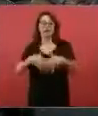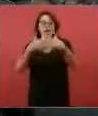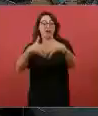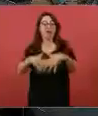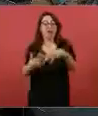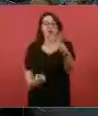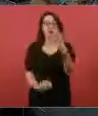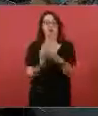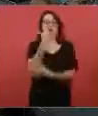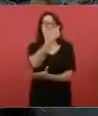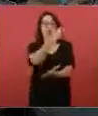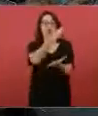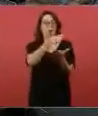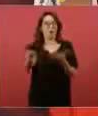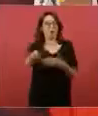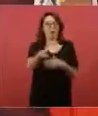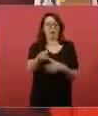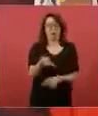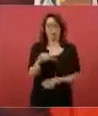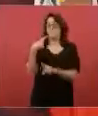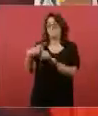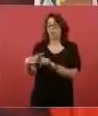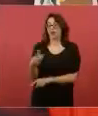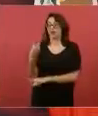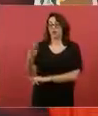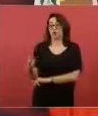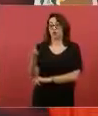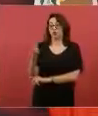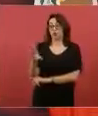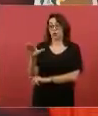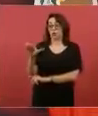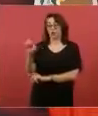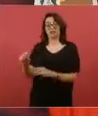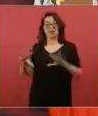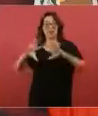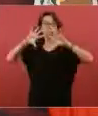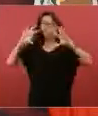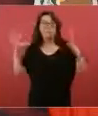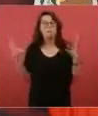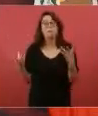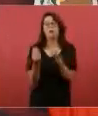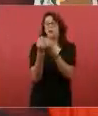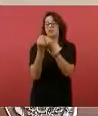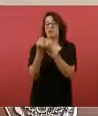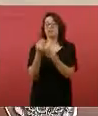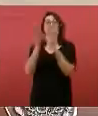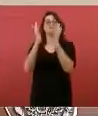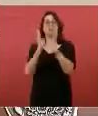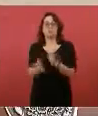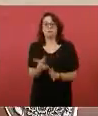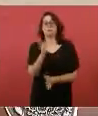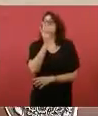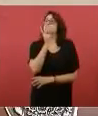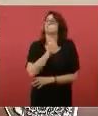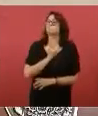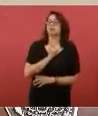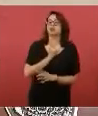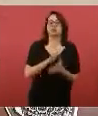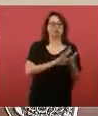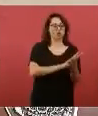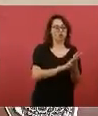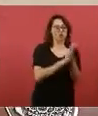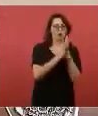Y ya terminamos la refinería de Dos Bocas, que va a